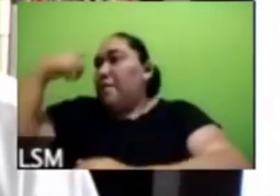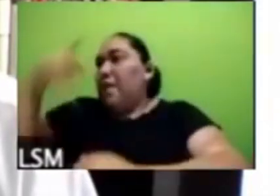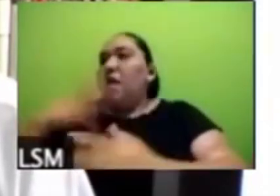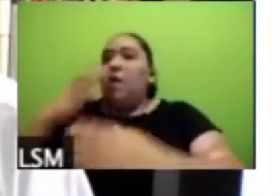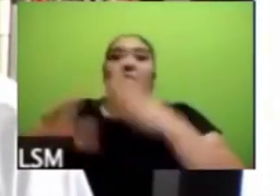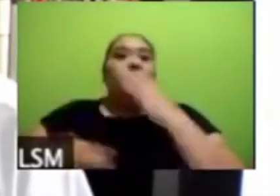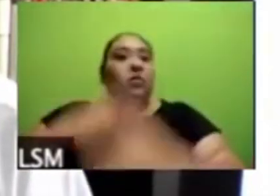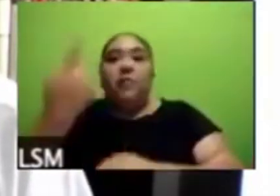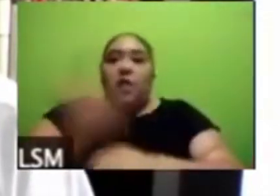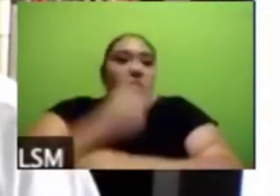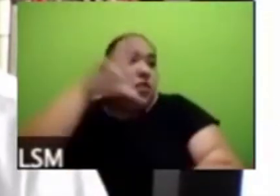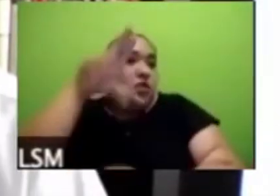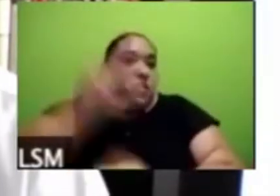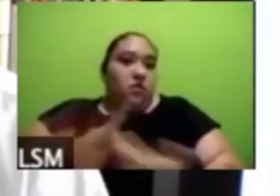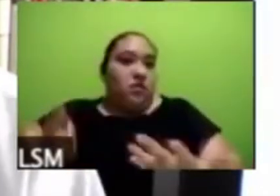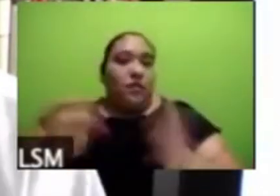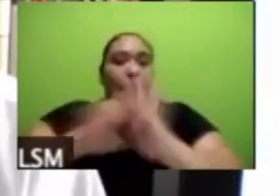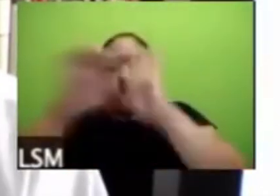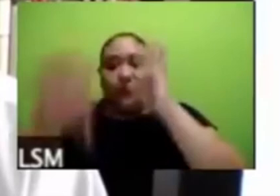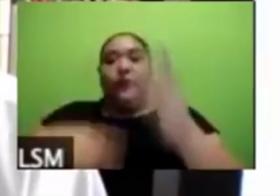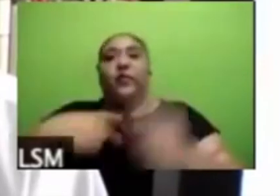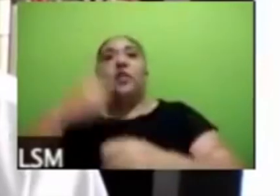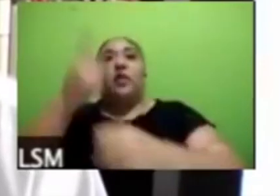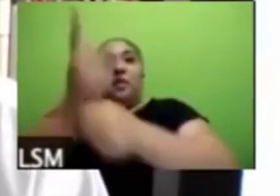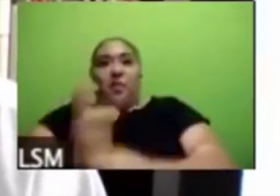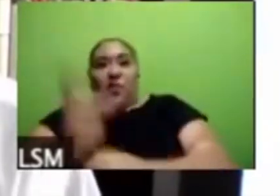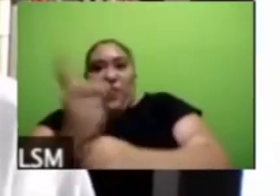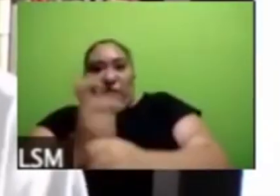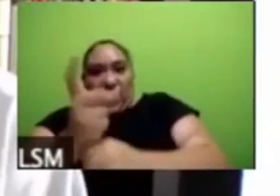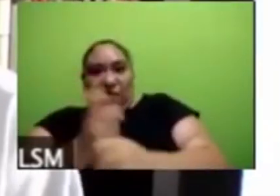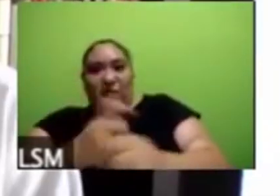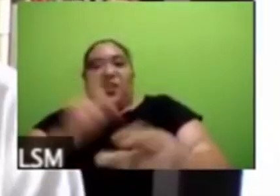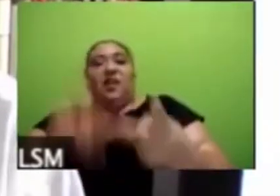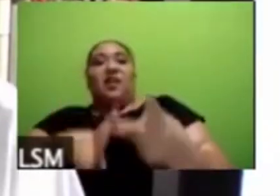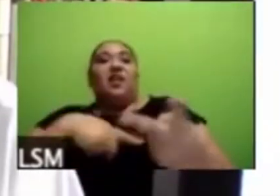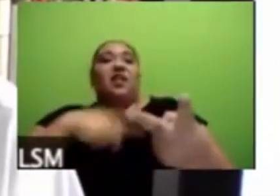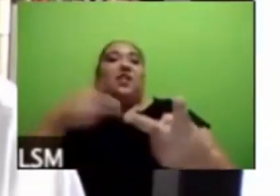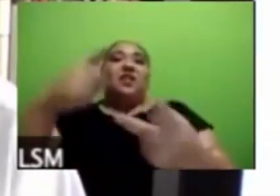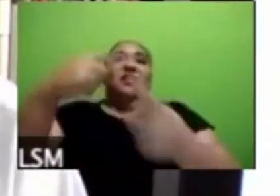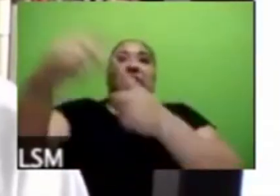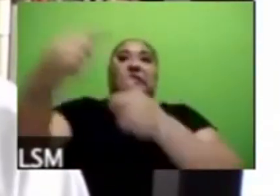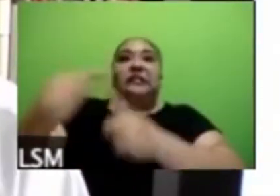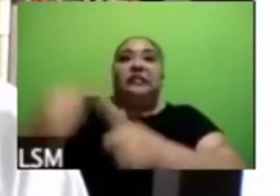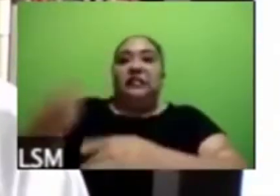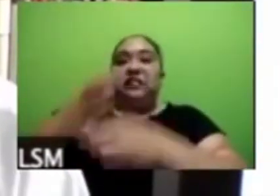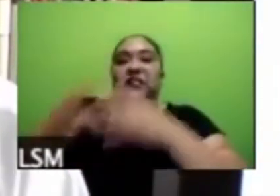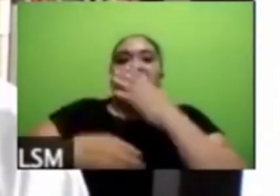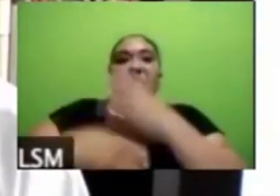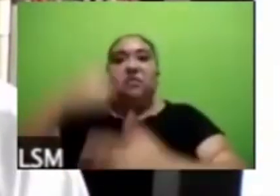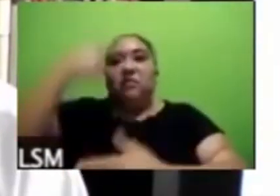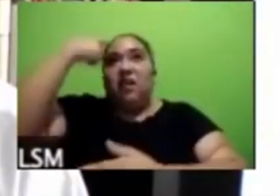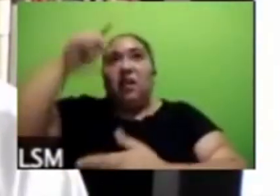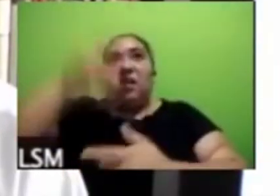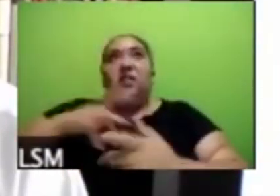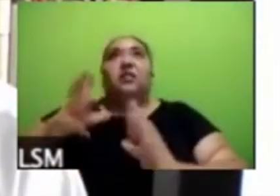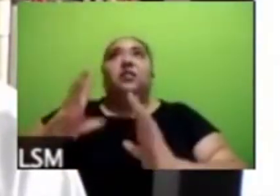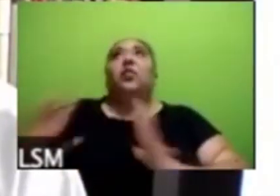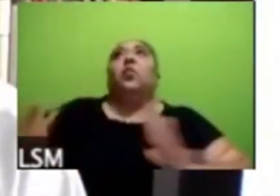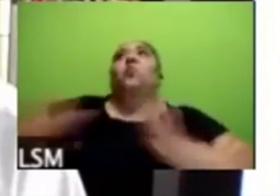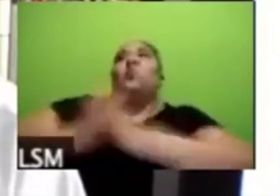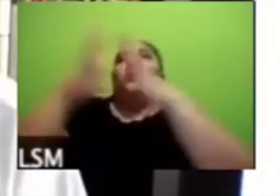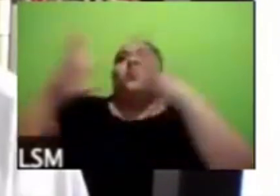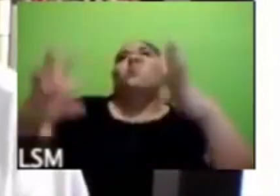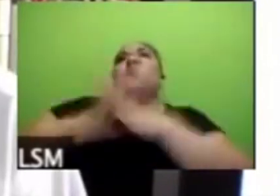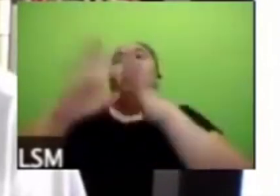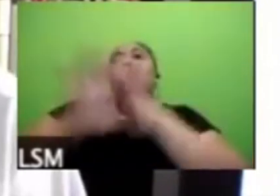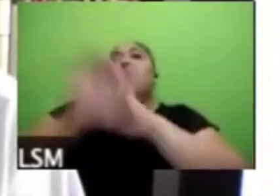gastos en cosas para prepararse para una eventualidad que quizás nunca se ve un conflicto bélico por ejemplo